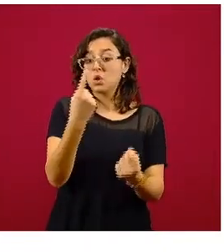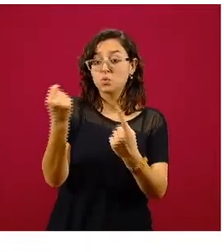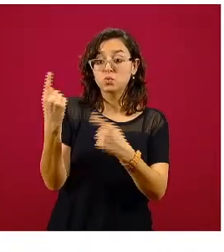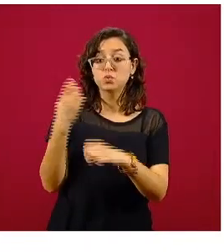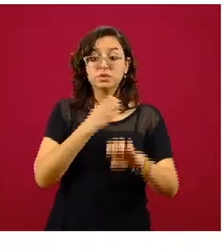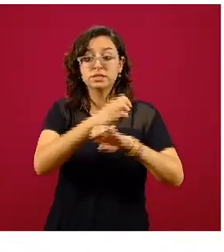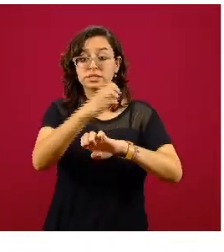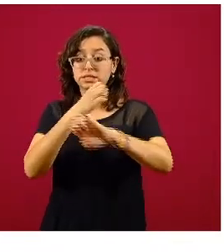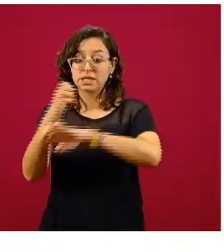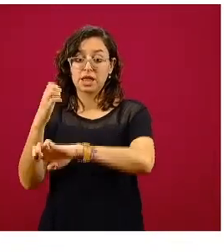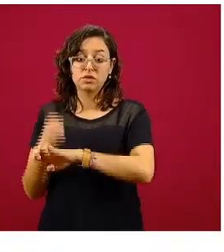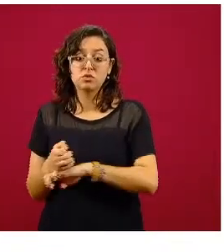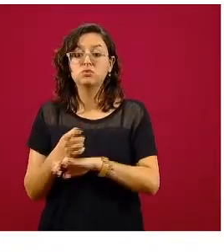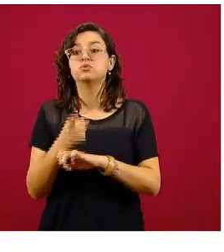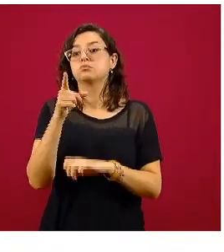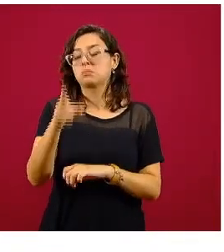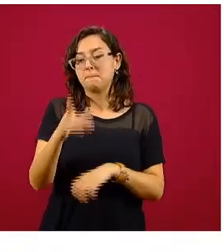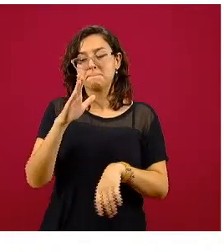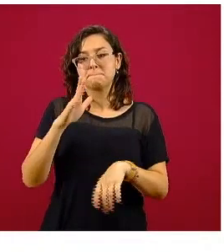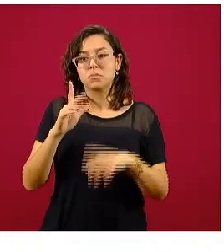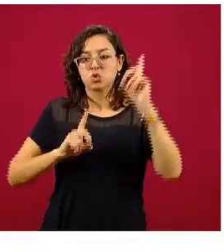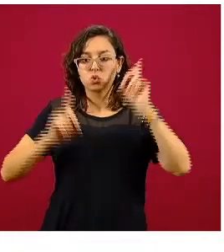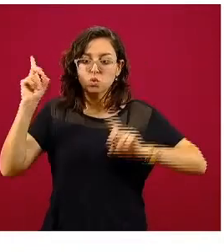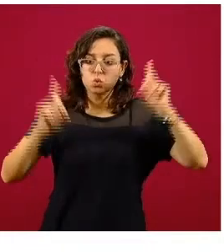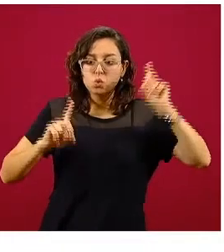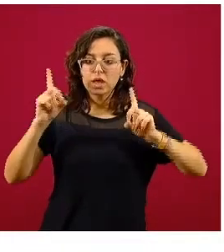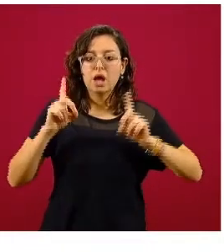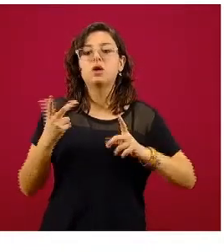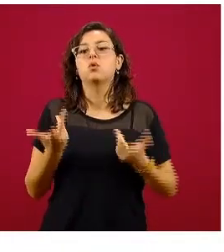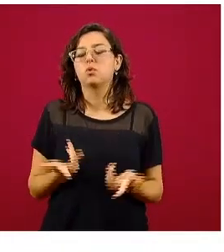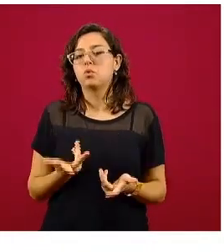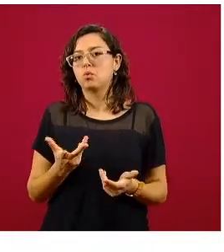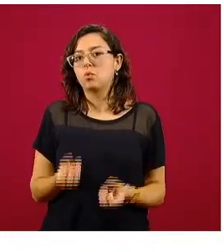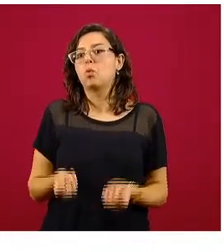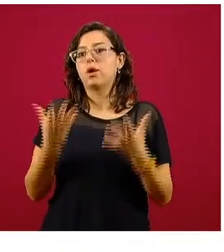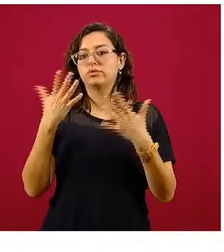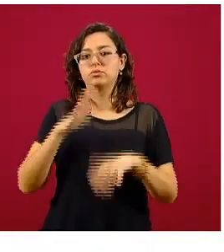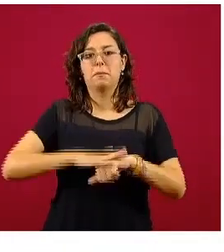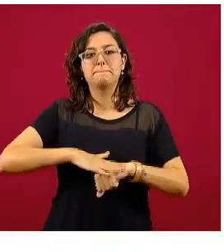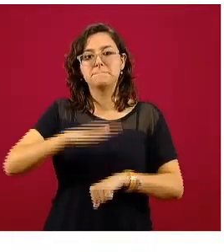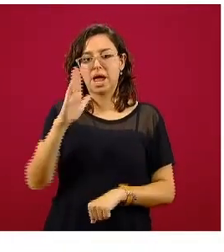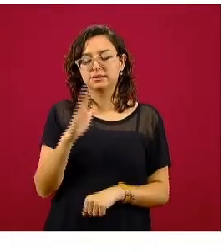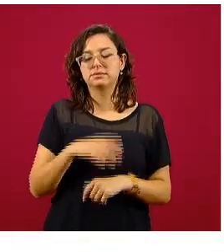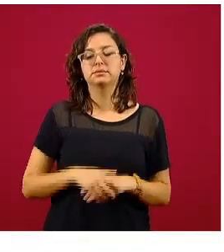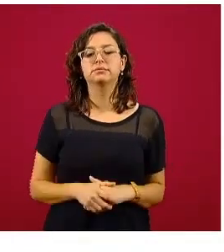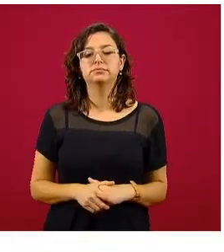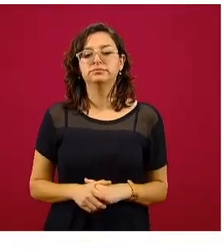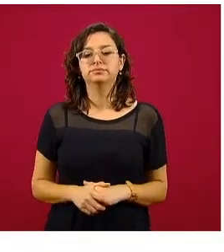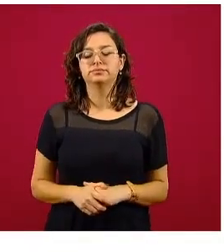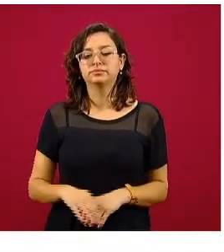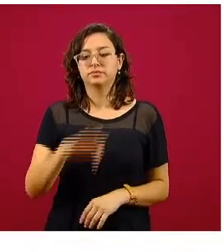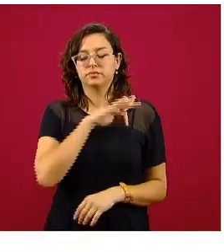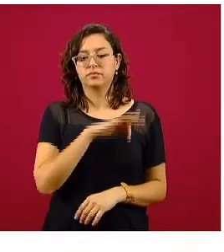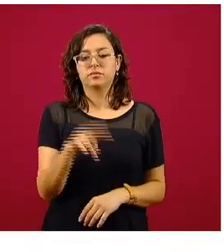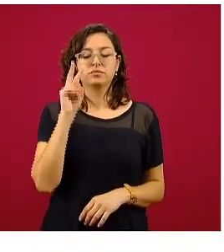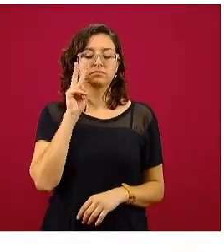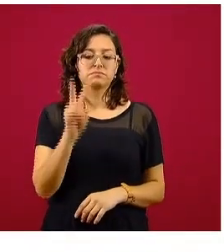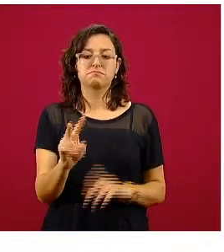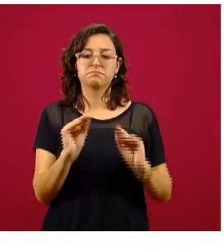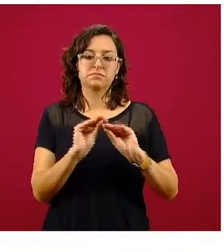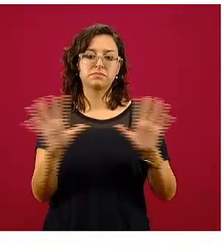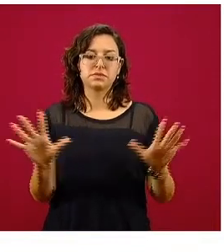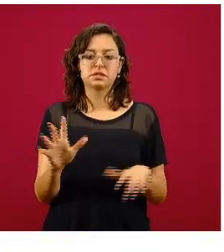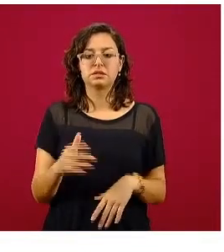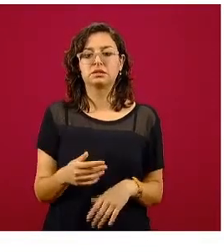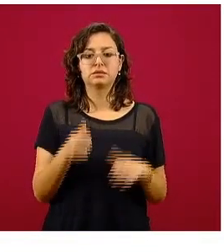concentrando la mayor cantidad de esos casos sospechosos. Y los podemos ver rápidamente a